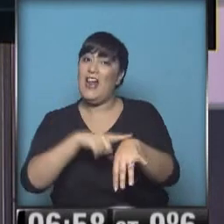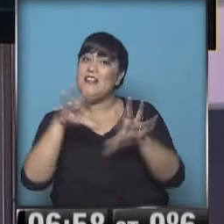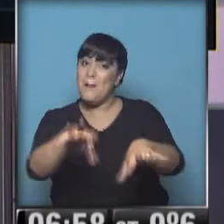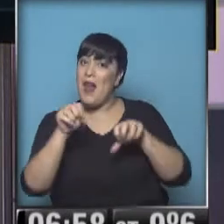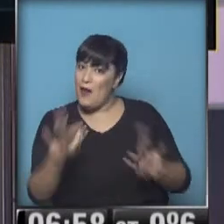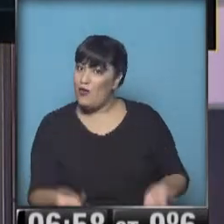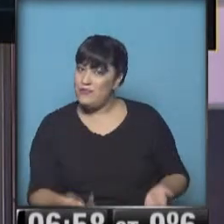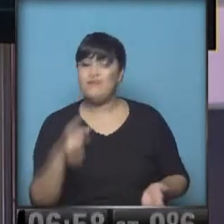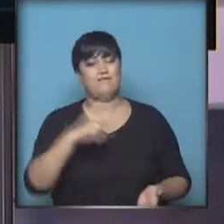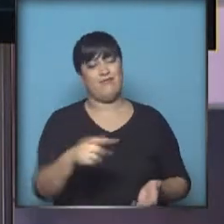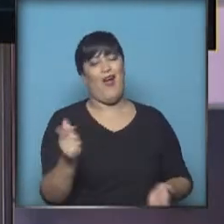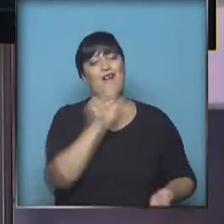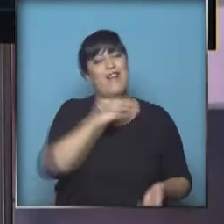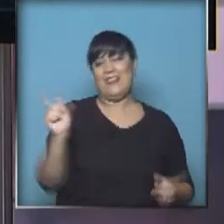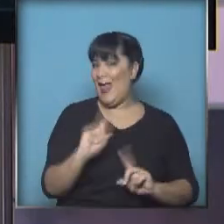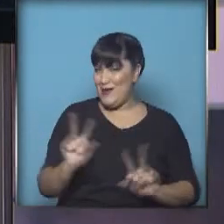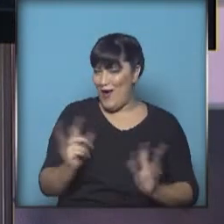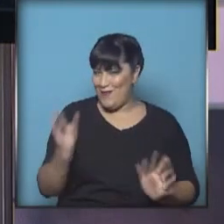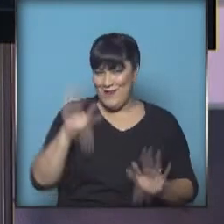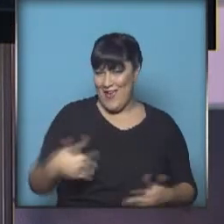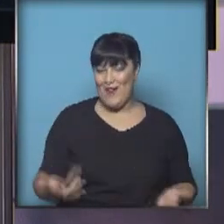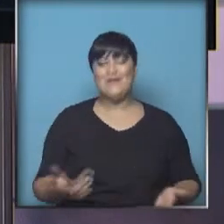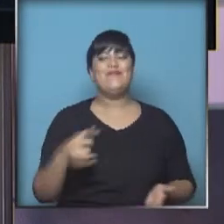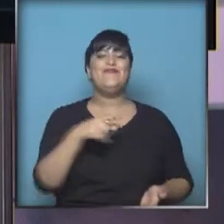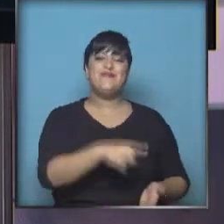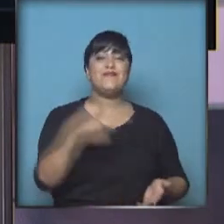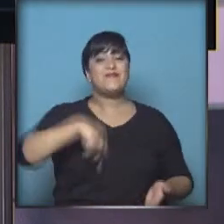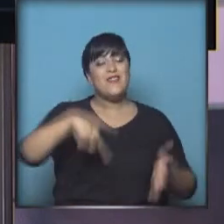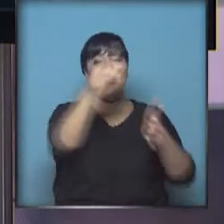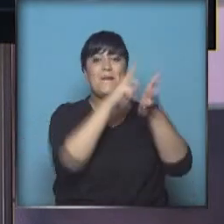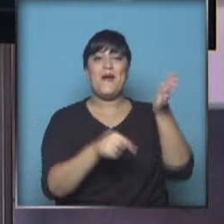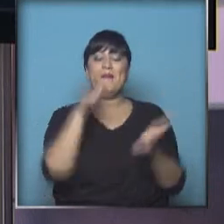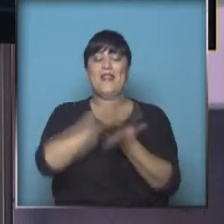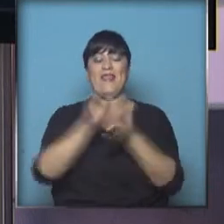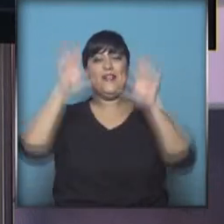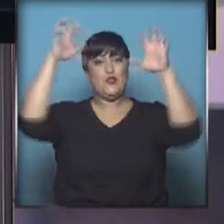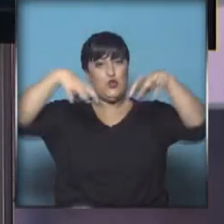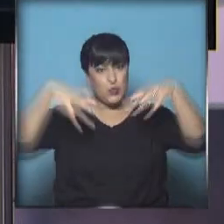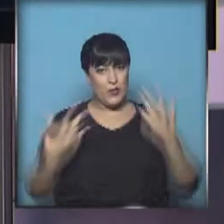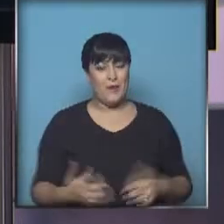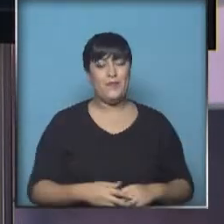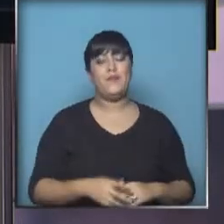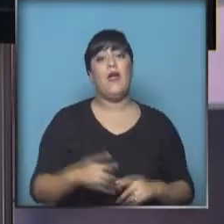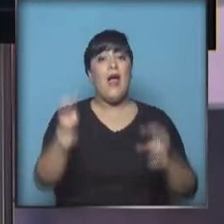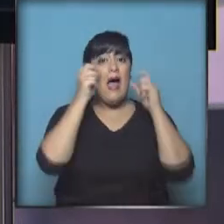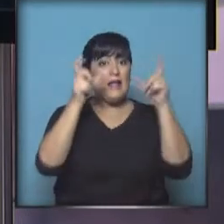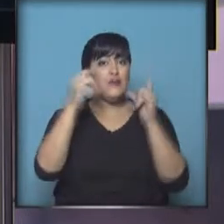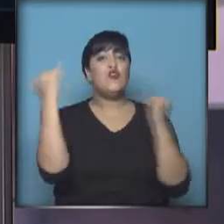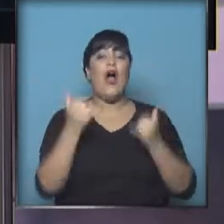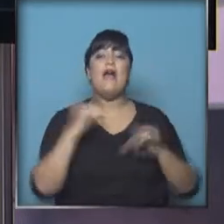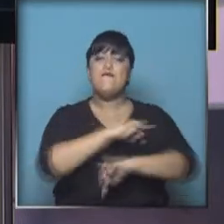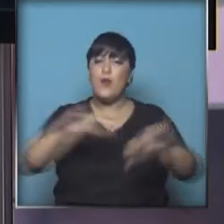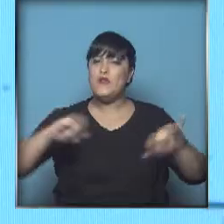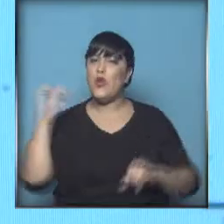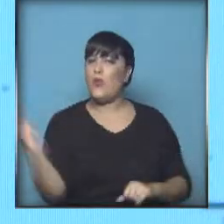que no falten el mal ejemplo, no. Vamos a compartir con ustedes los mapas de lluvia del Servicio Meteorológico Nacional. Y atención porque hay información importante.